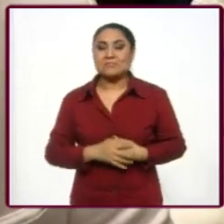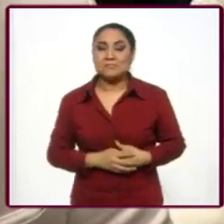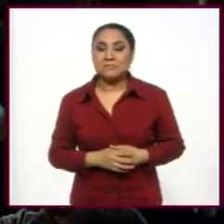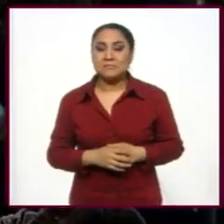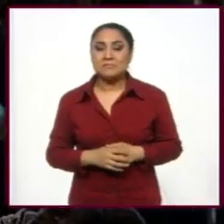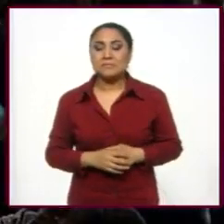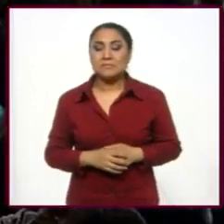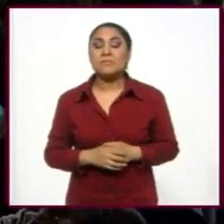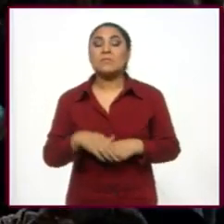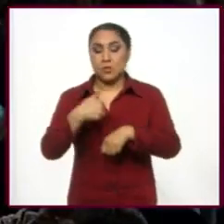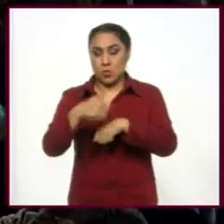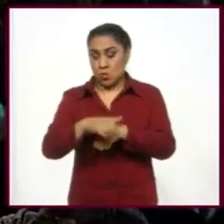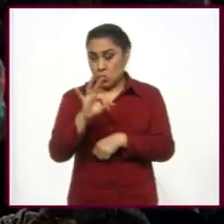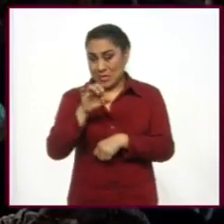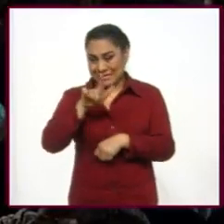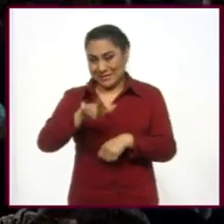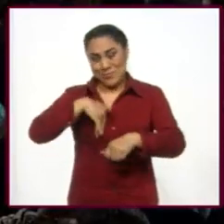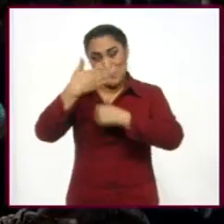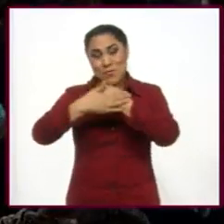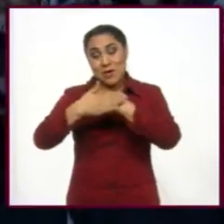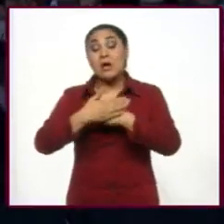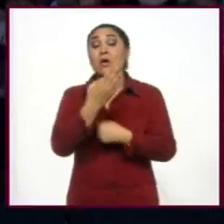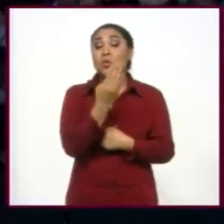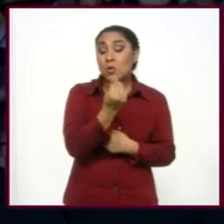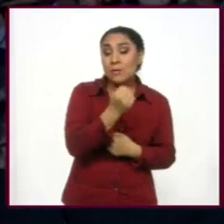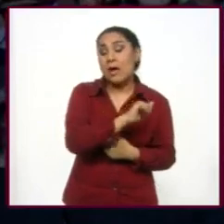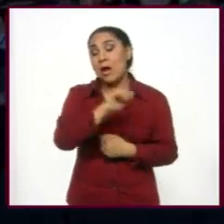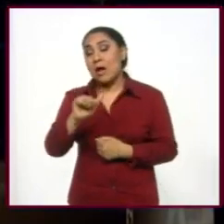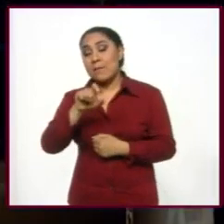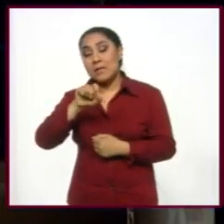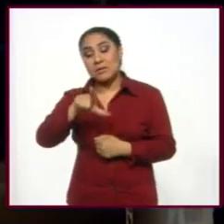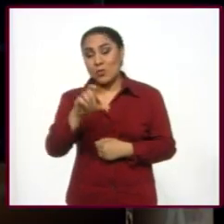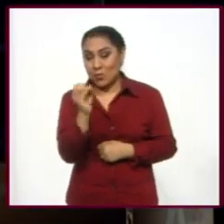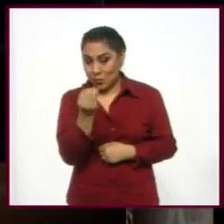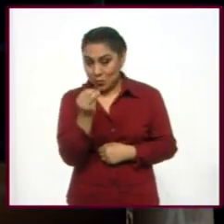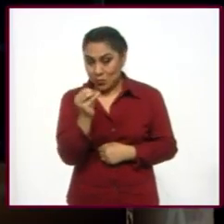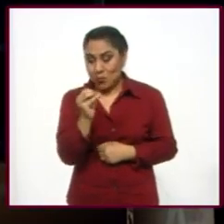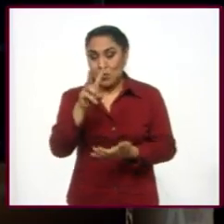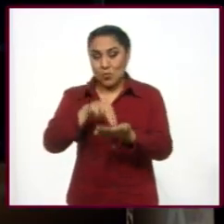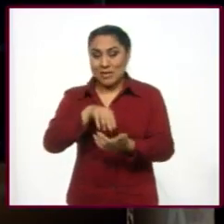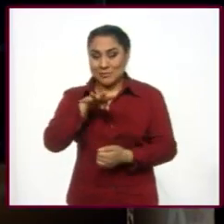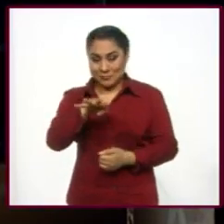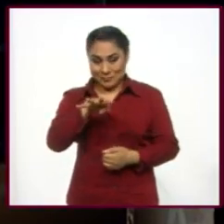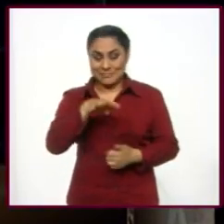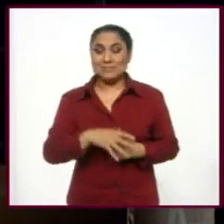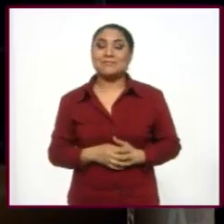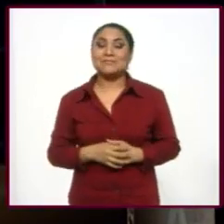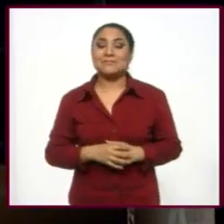La edición 47 del Cervantino será del 9 al 27 de octubre del 2019.